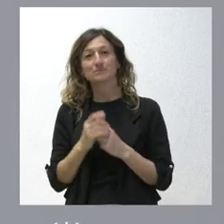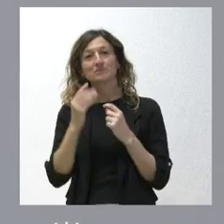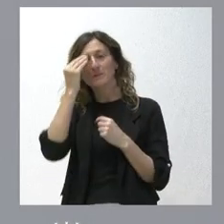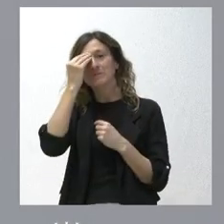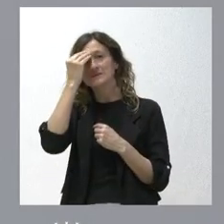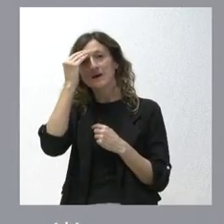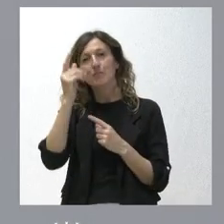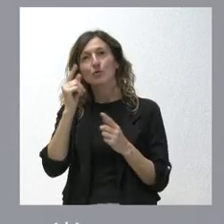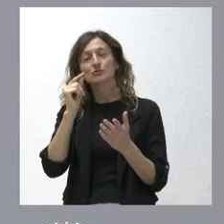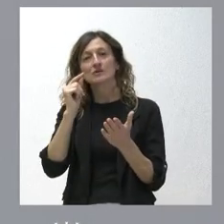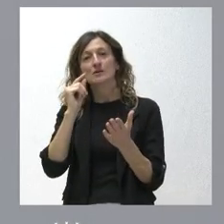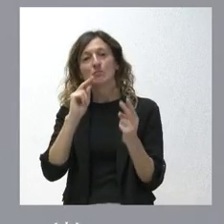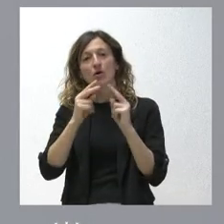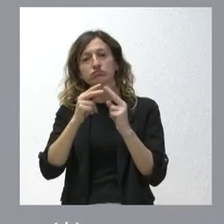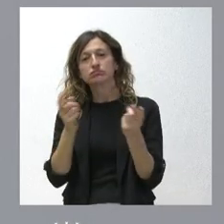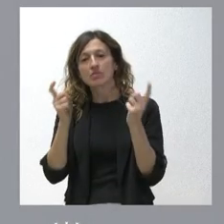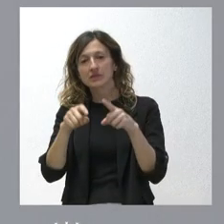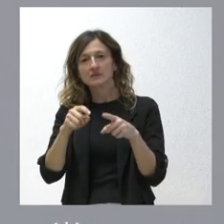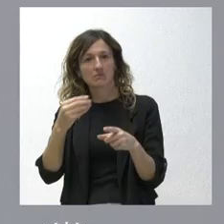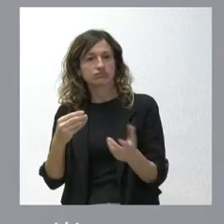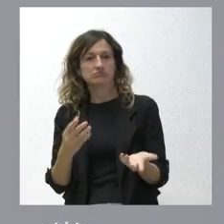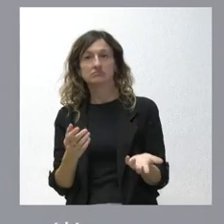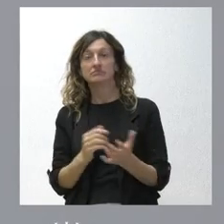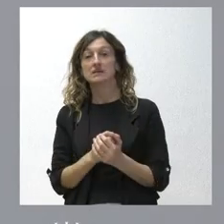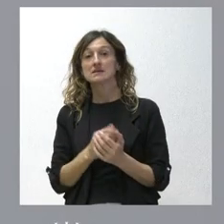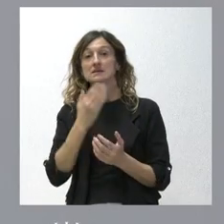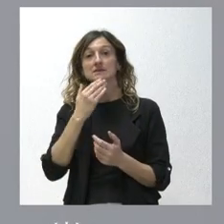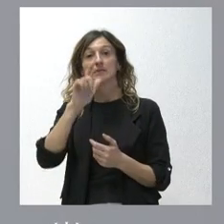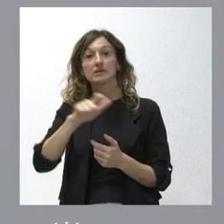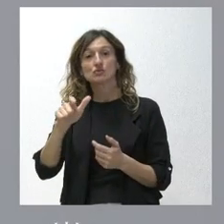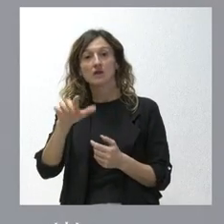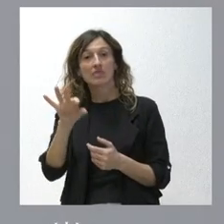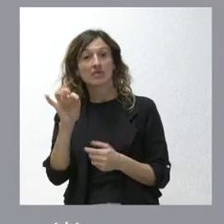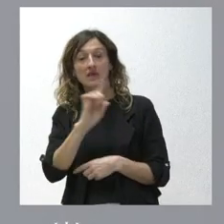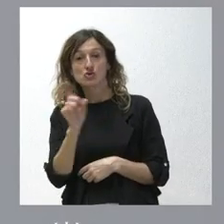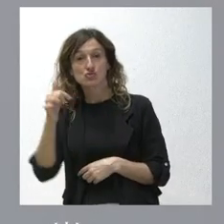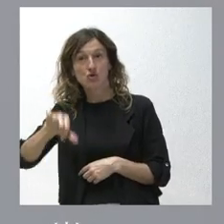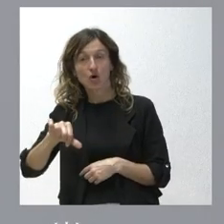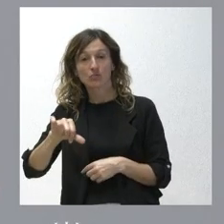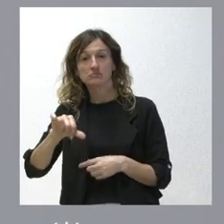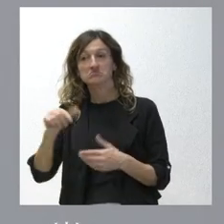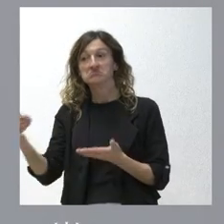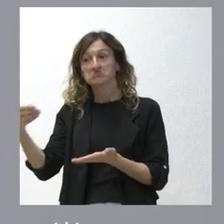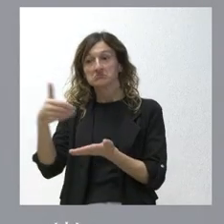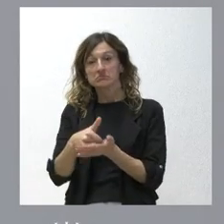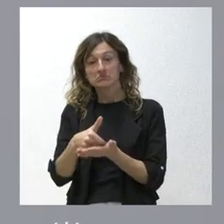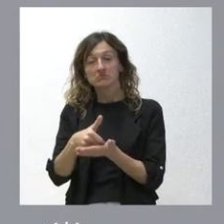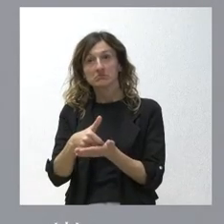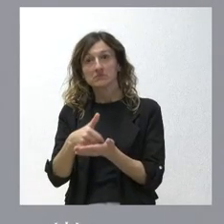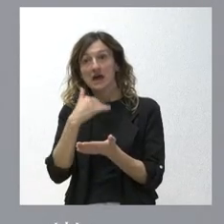punto de encuentro encima de la mesa pero si aquellos que deciden el no plantean un punto de encuentro